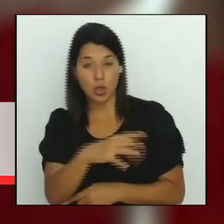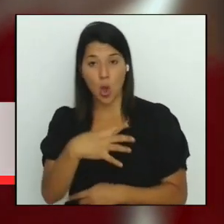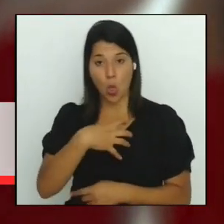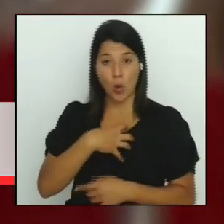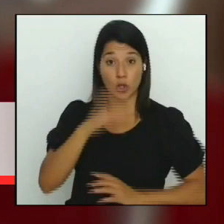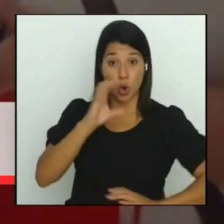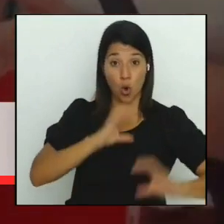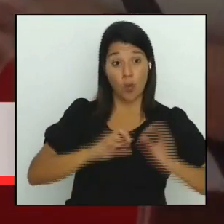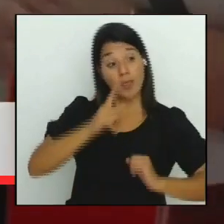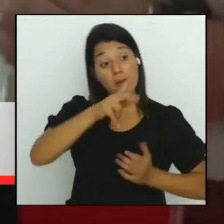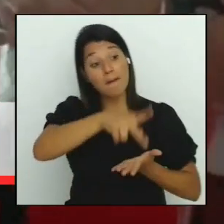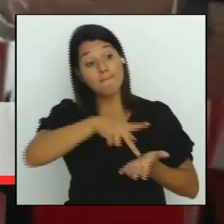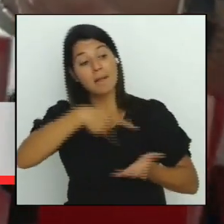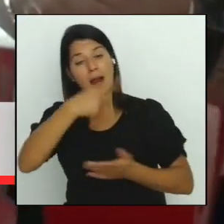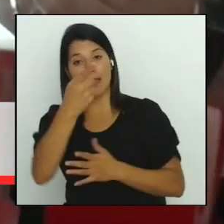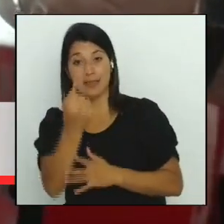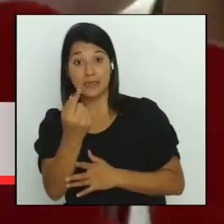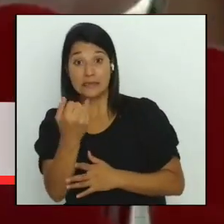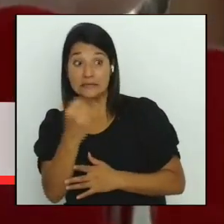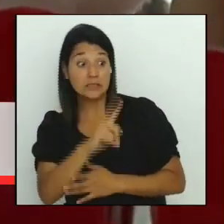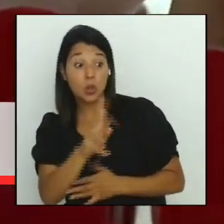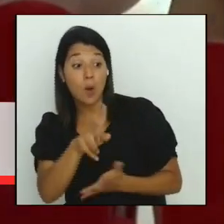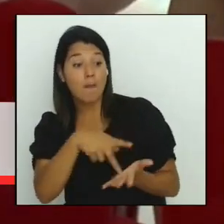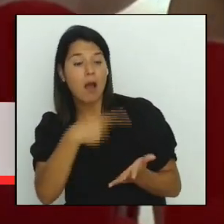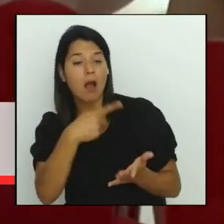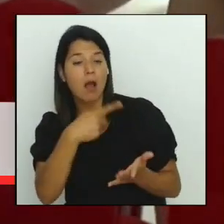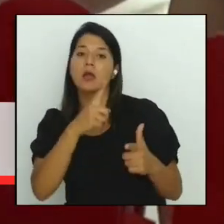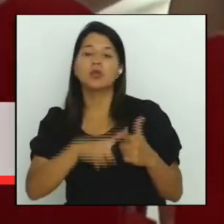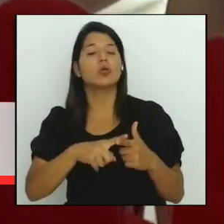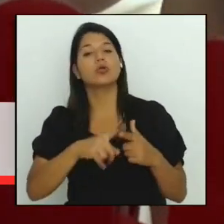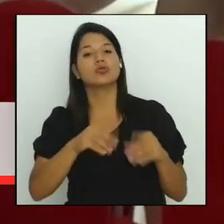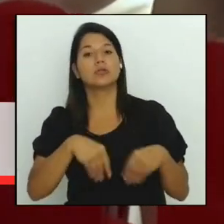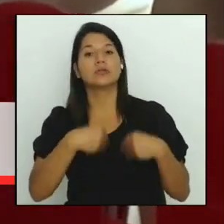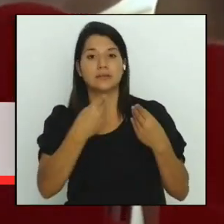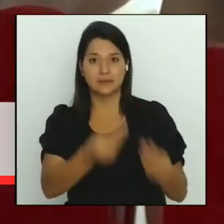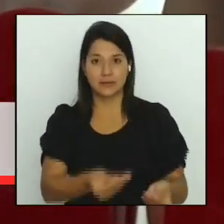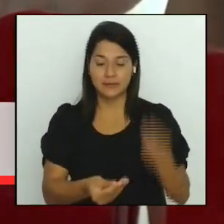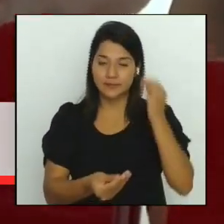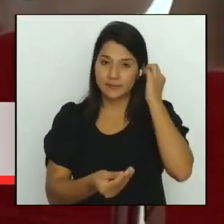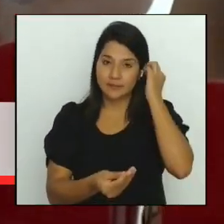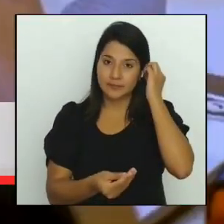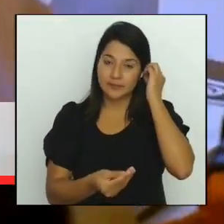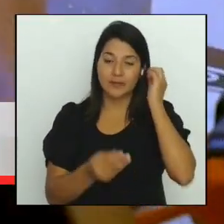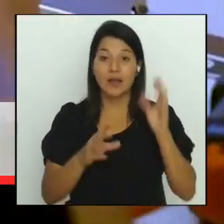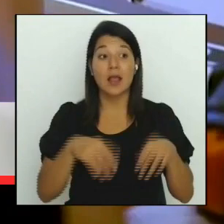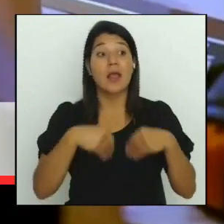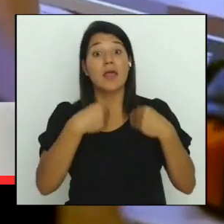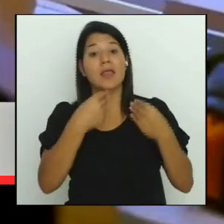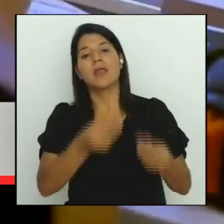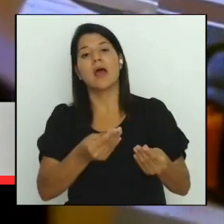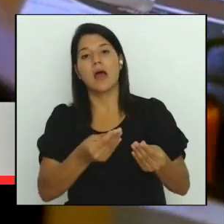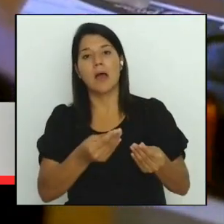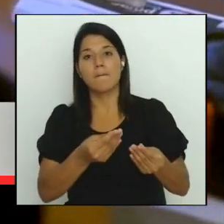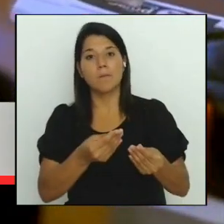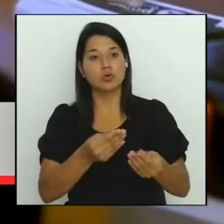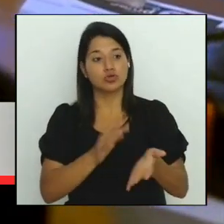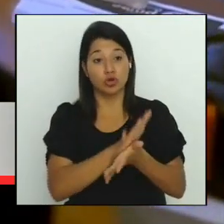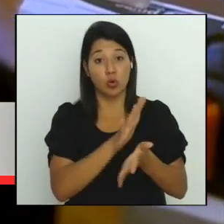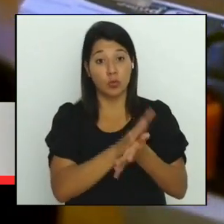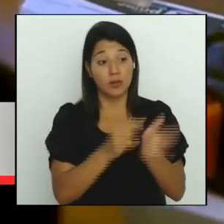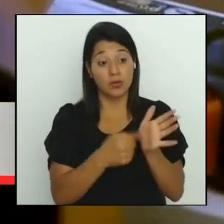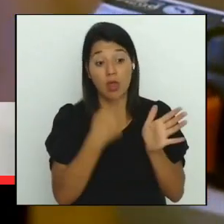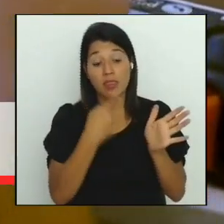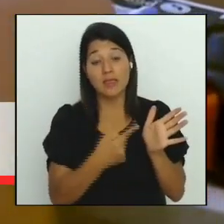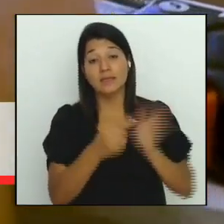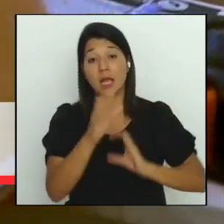dinero, de lo contrario, recibirán una orden sanitaria o los establecimientos serán clausurados. Ante esta